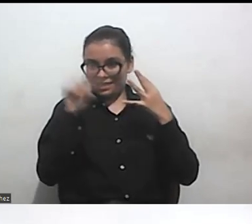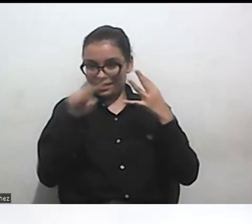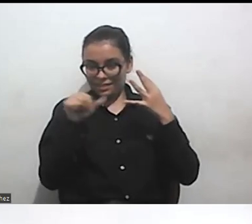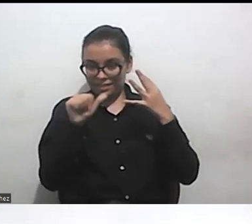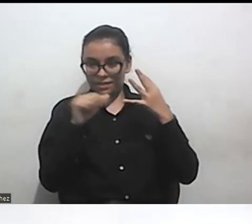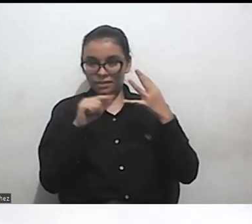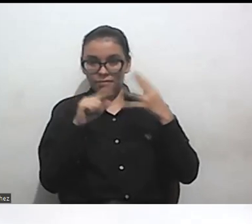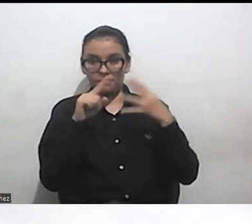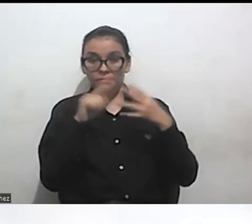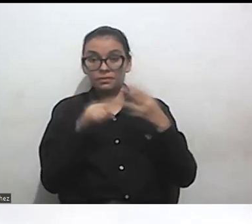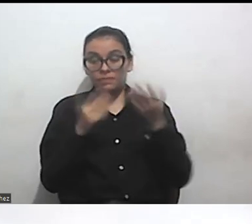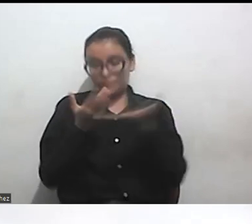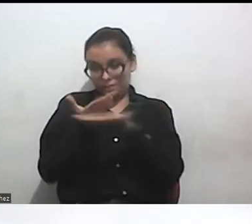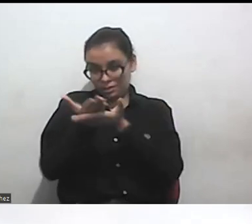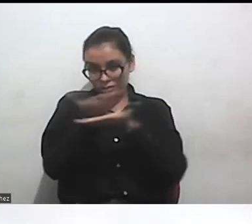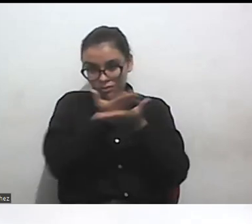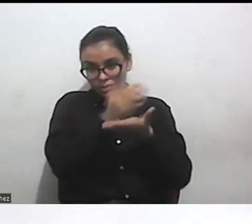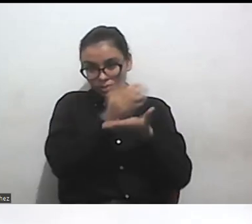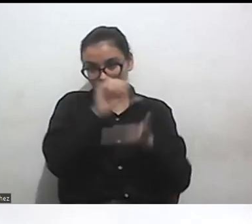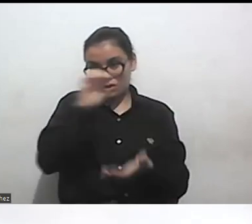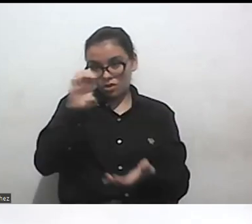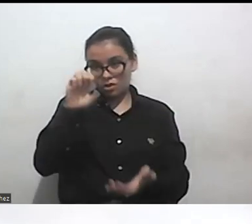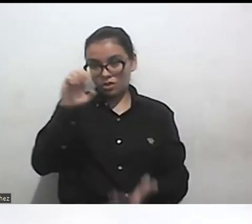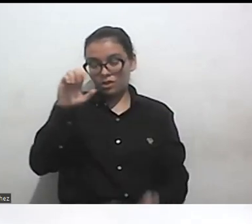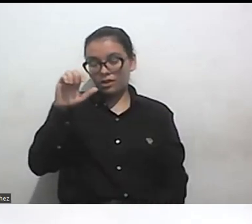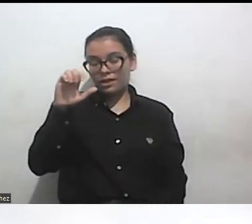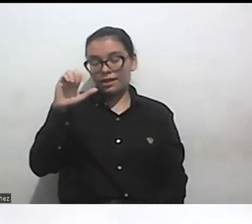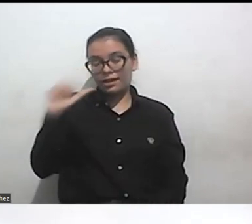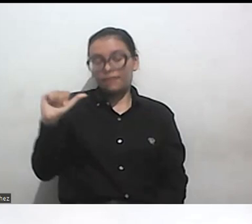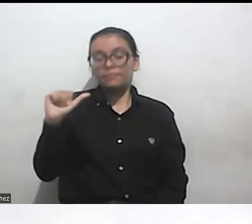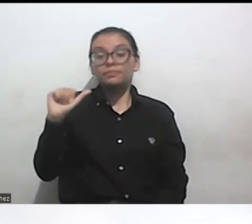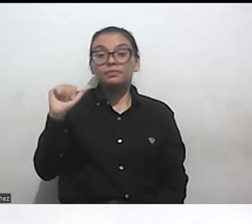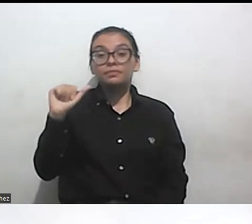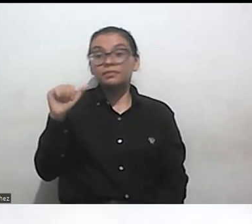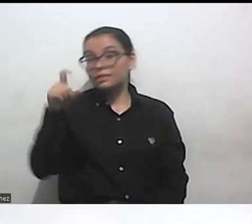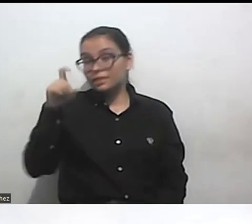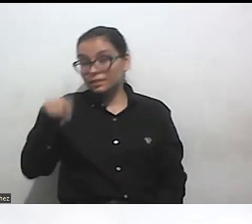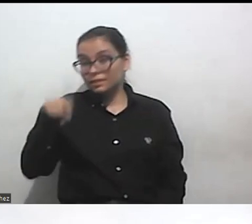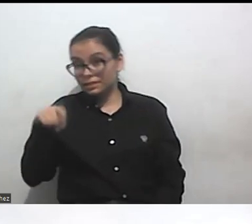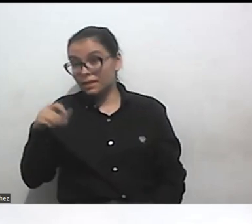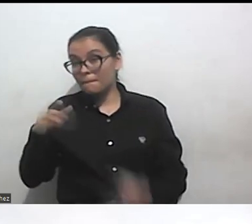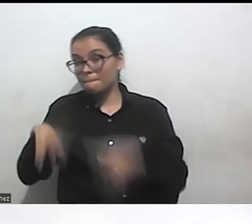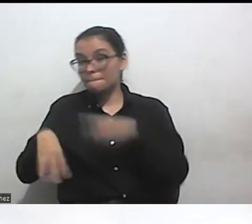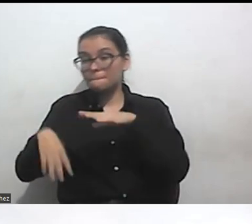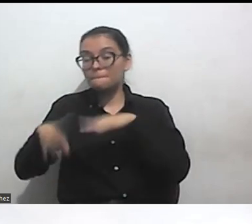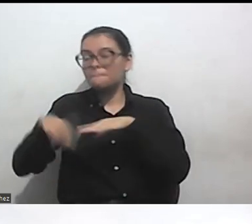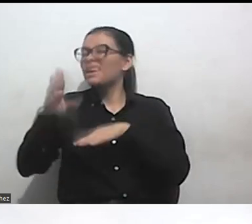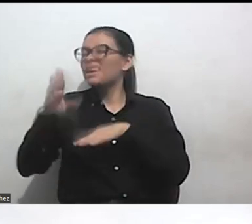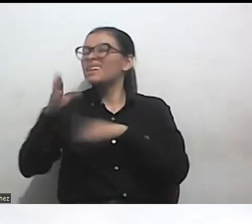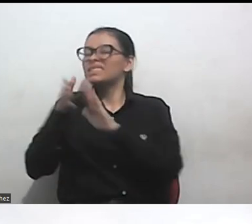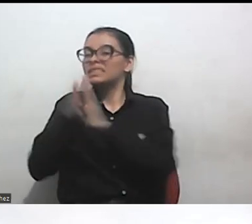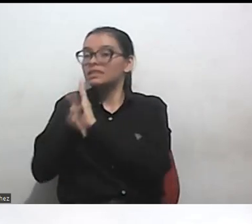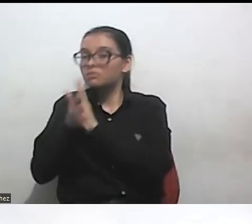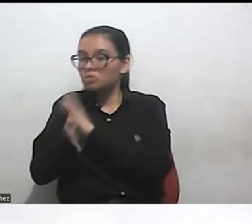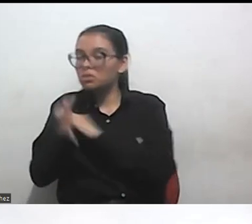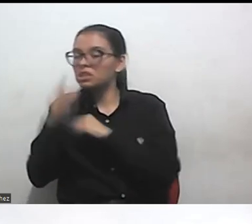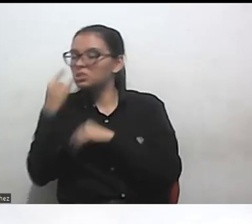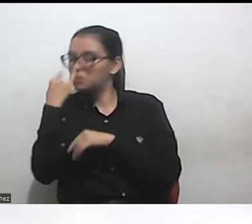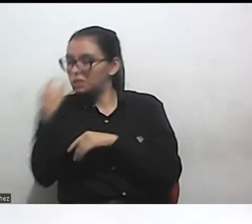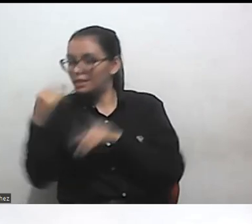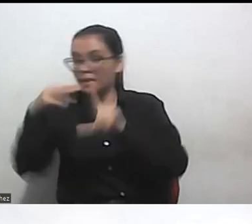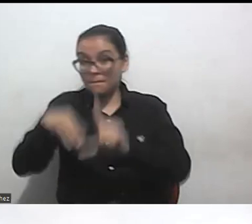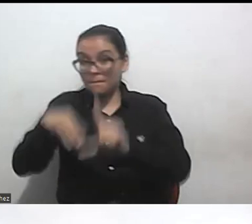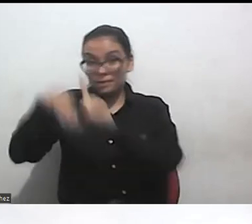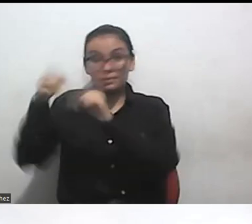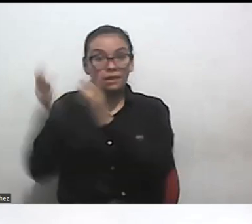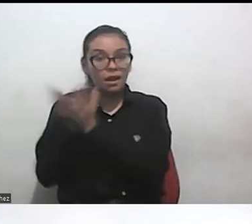recomendarles a todas a todos todos que si requieren más información sobre la maestría si están interesadas en estudiar